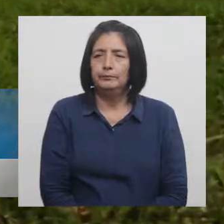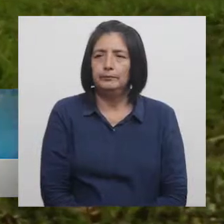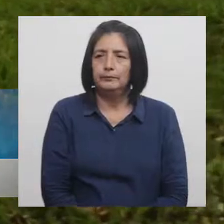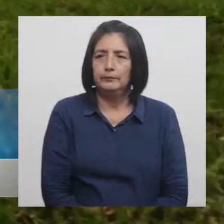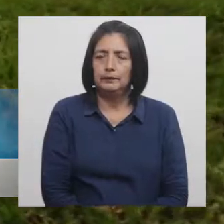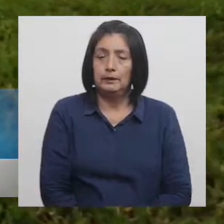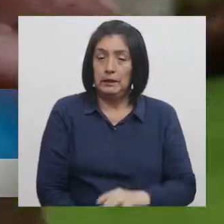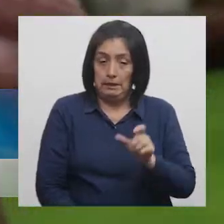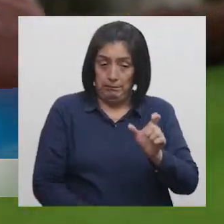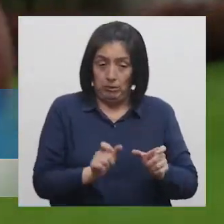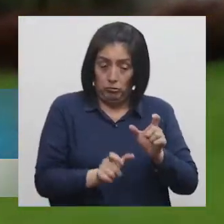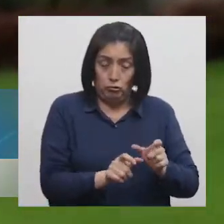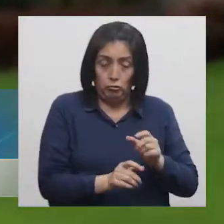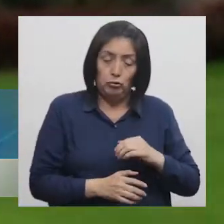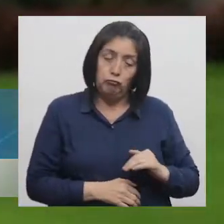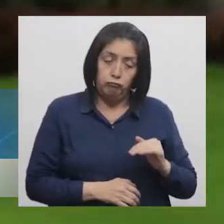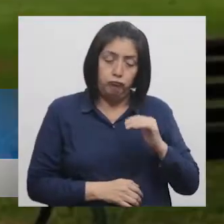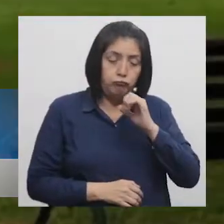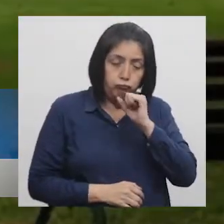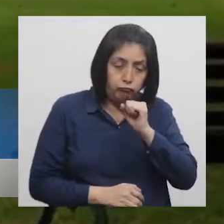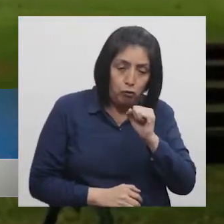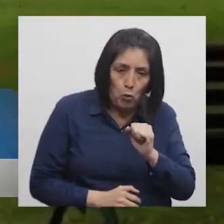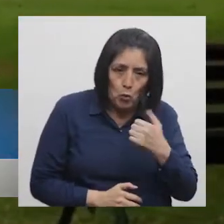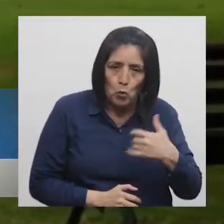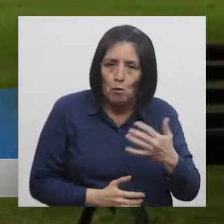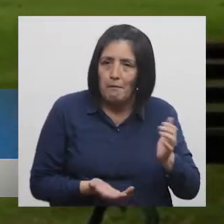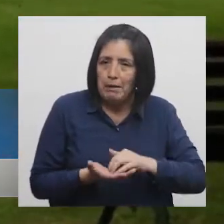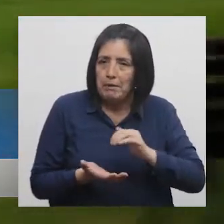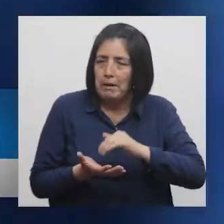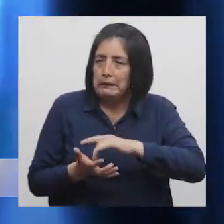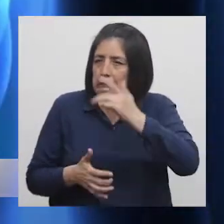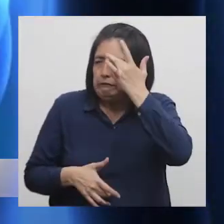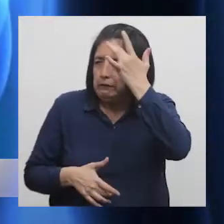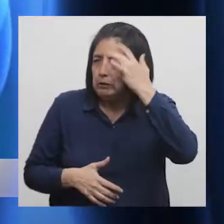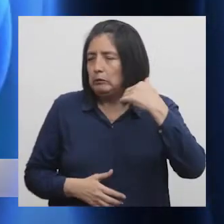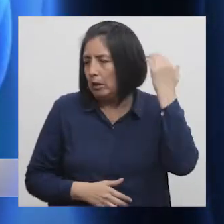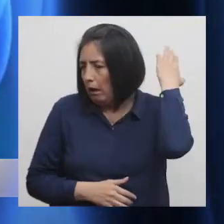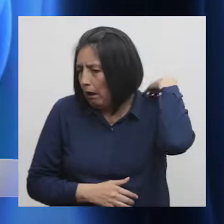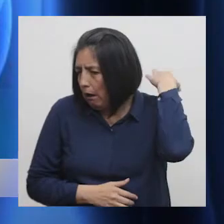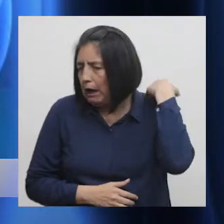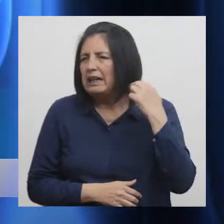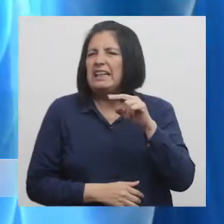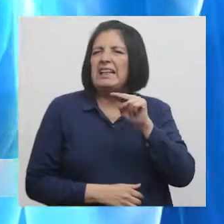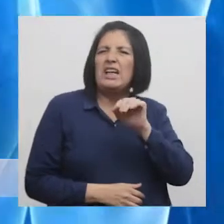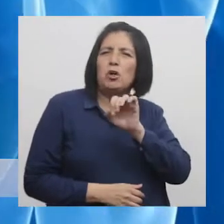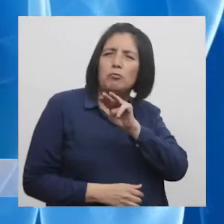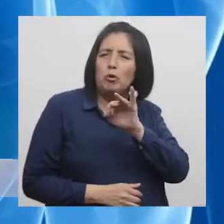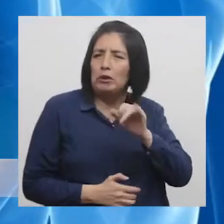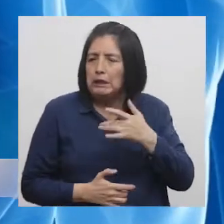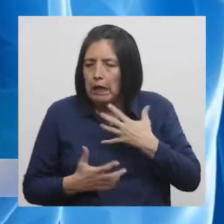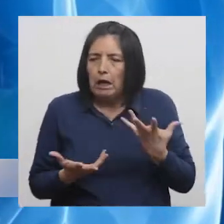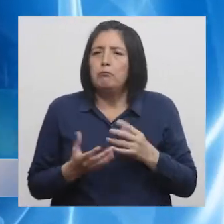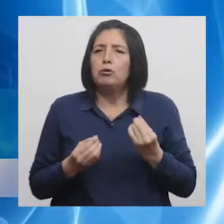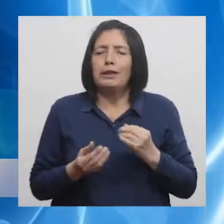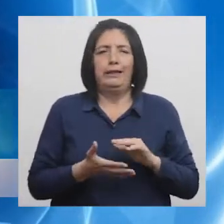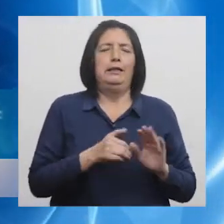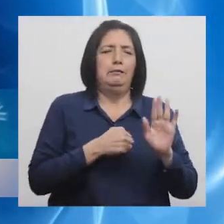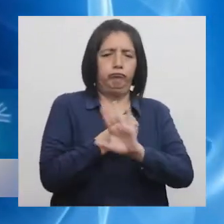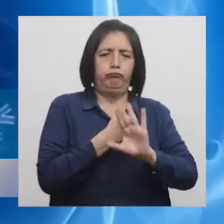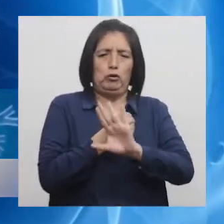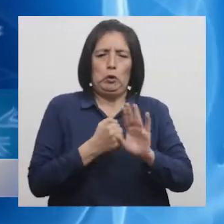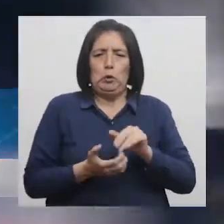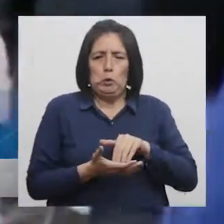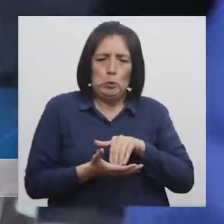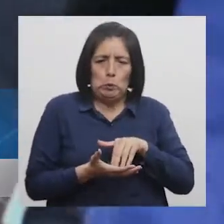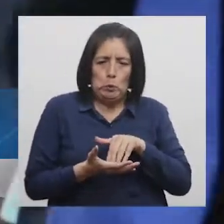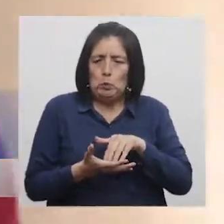El envejecimiento aumenta la incidencia de enfermedades como la neumonía, debido a que las defensas del cuerpo van disminuyendo con el paso de los